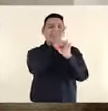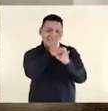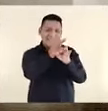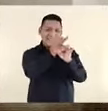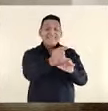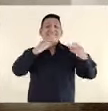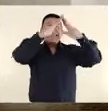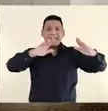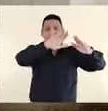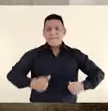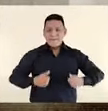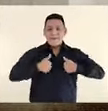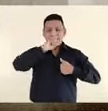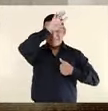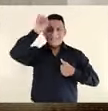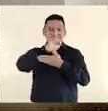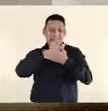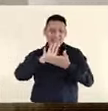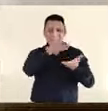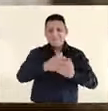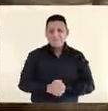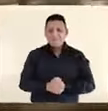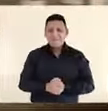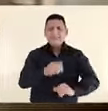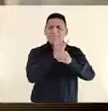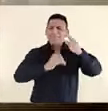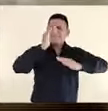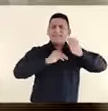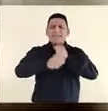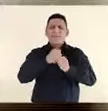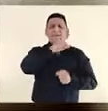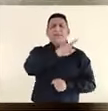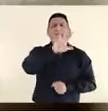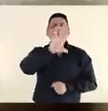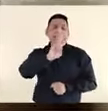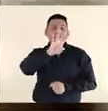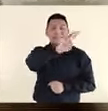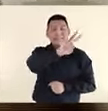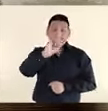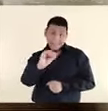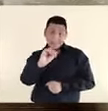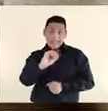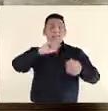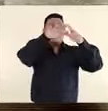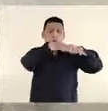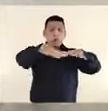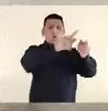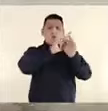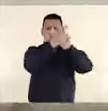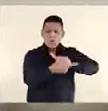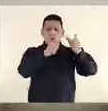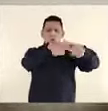monasterio y recinto donde vivió la Santa. La iglesia fue erigida en 1670 y ocupa el lugar del antiguo